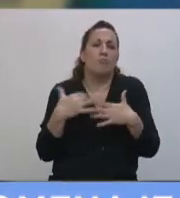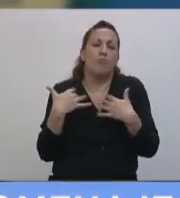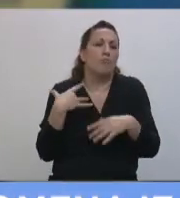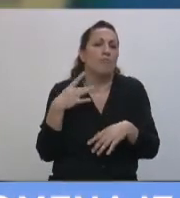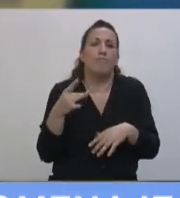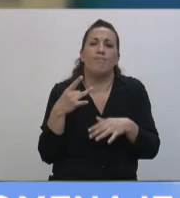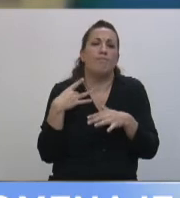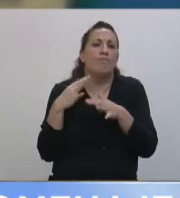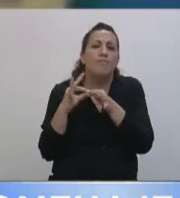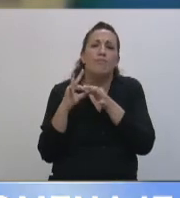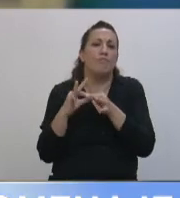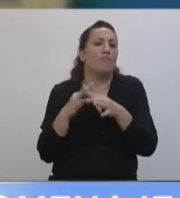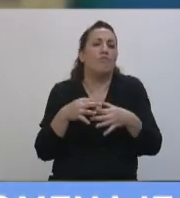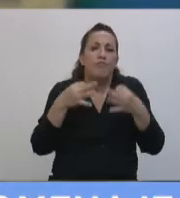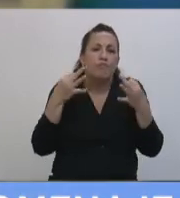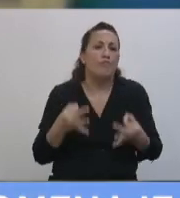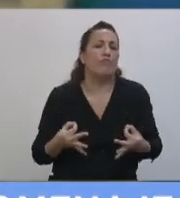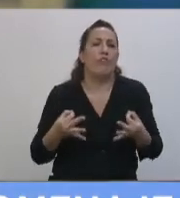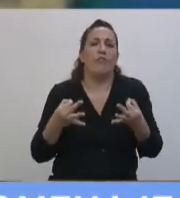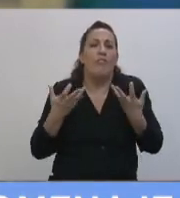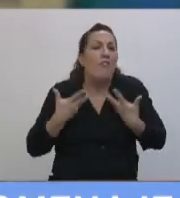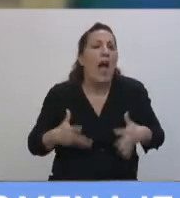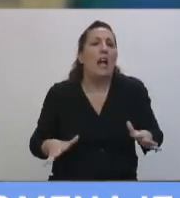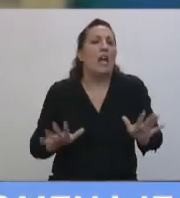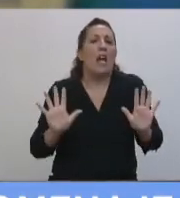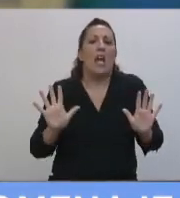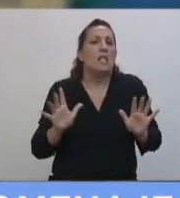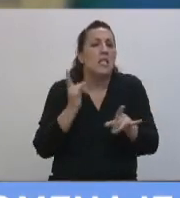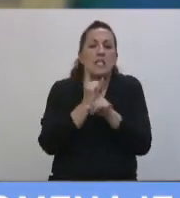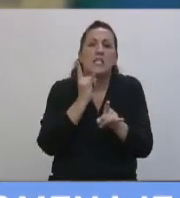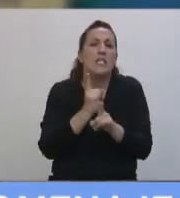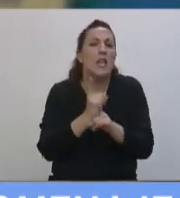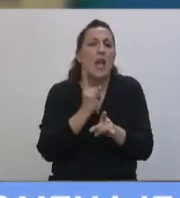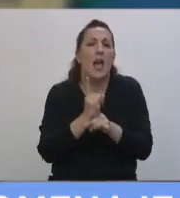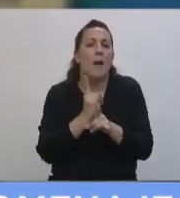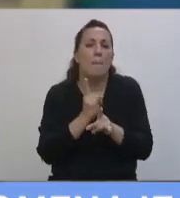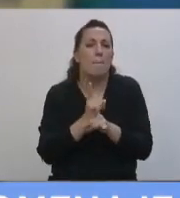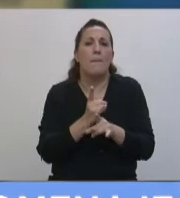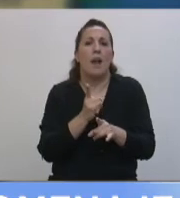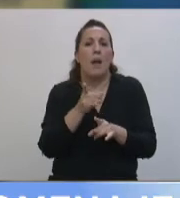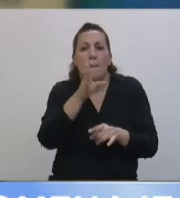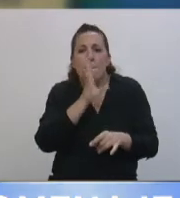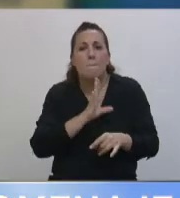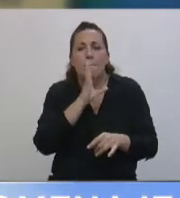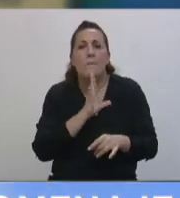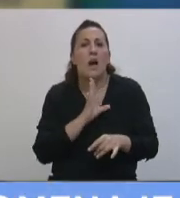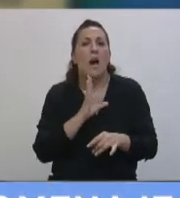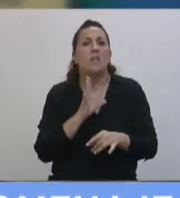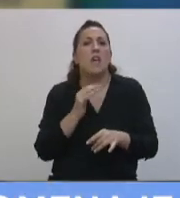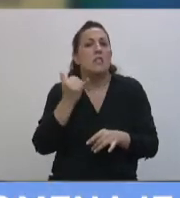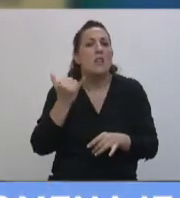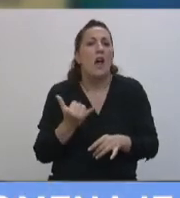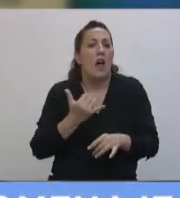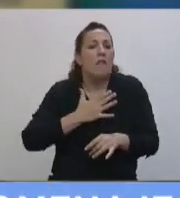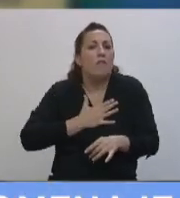de franqueza en todo momento, tolerancia con todo, compasión